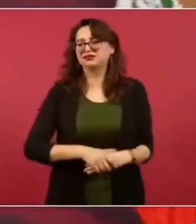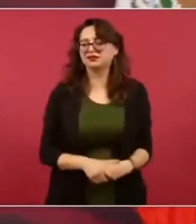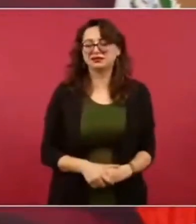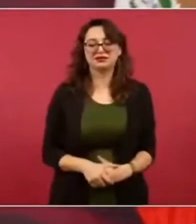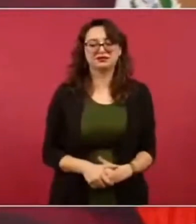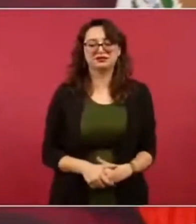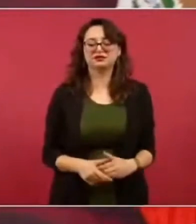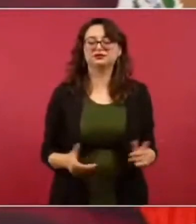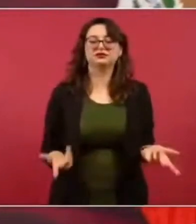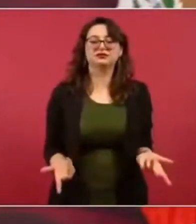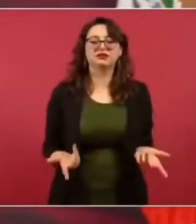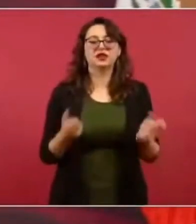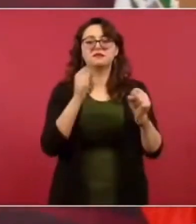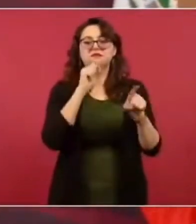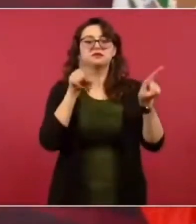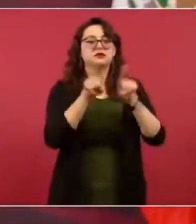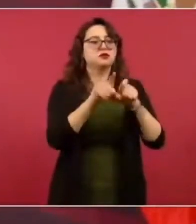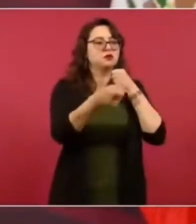Políticamente,